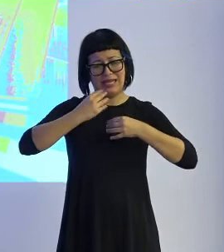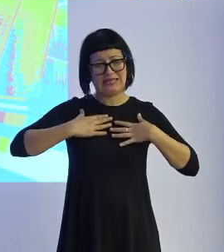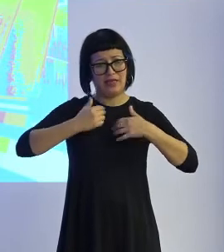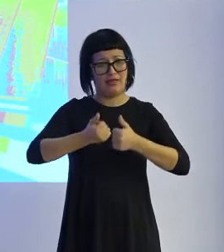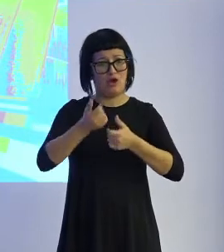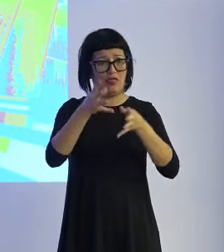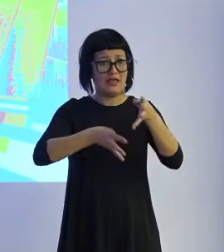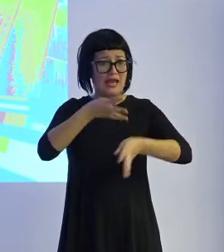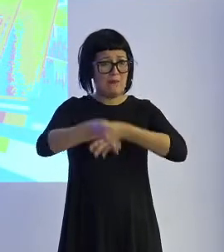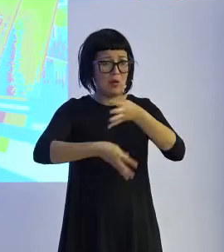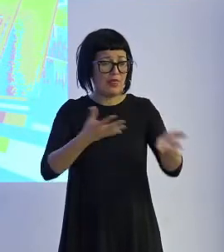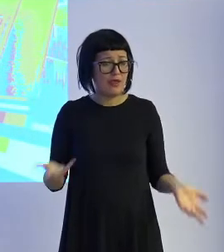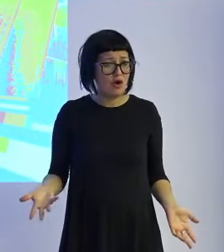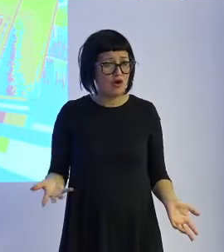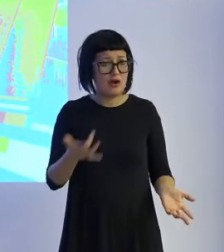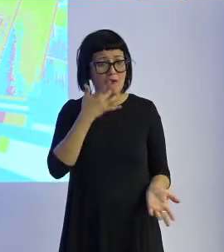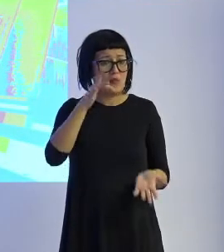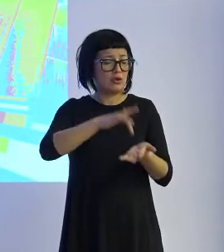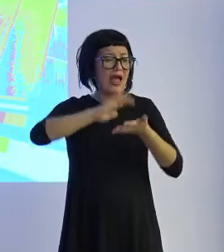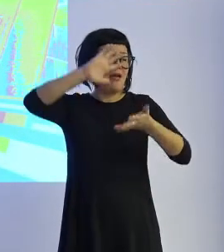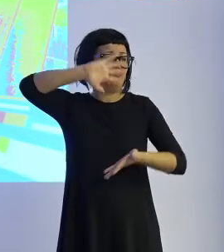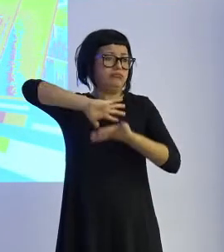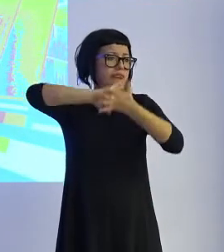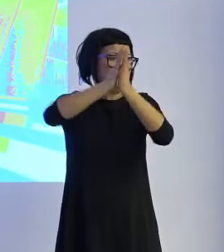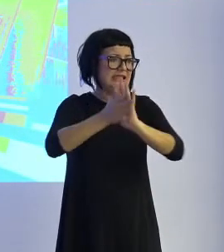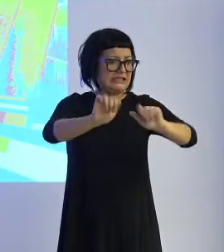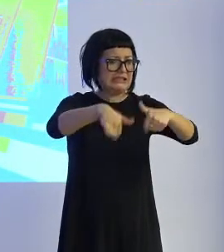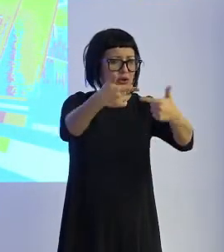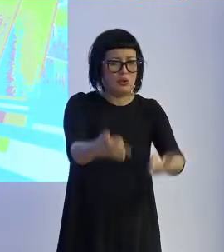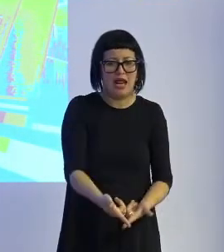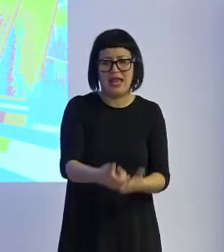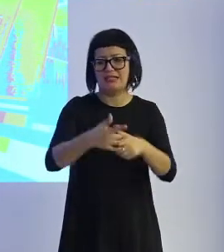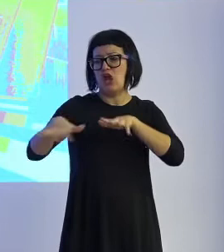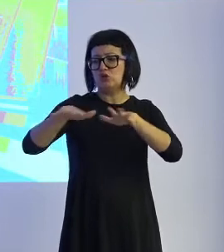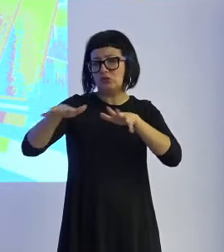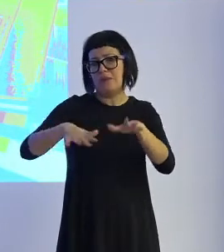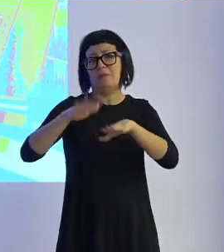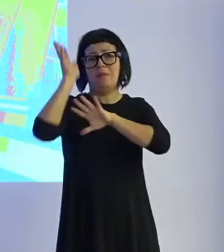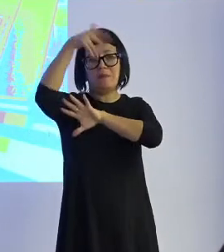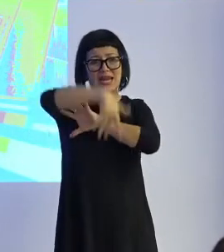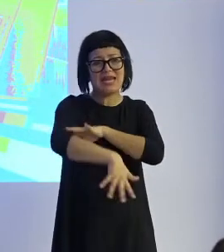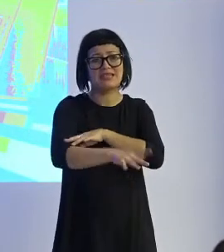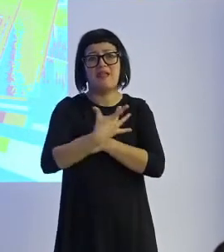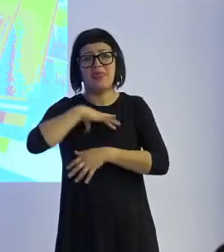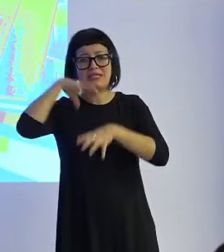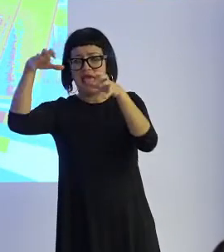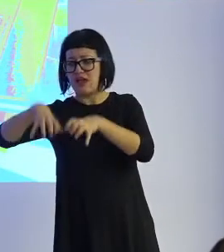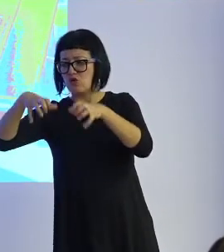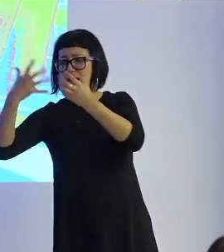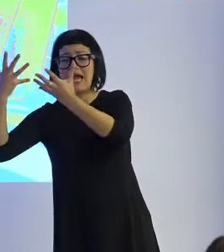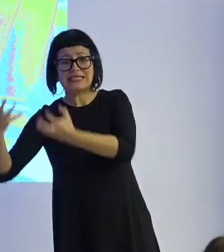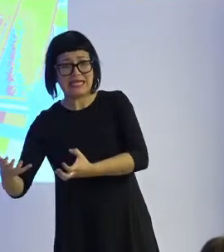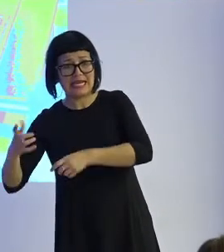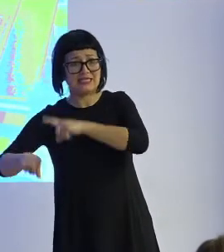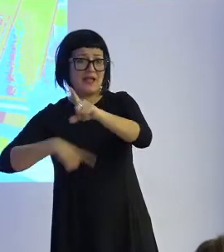muchas veces pues allí ocurren desastres naturales tsunamis demasiada lluvia demasiadas sequías con lo que se trata esto es de robotizar